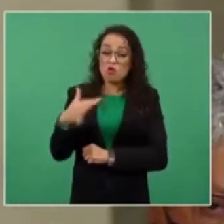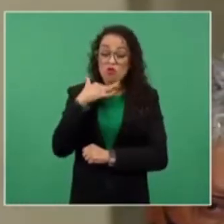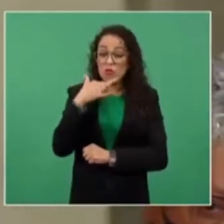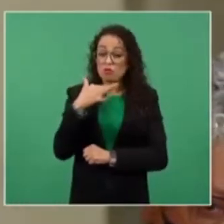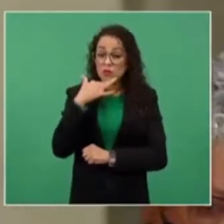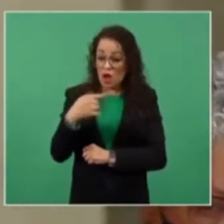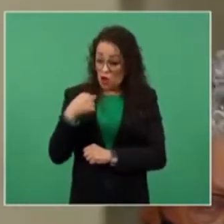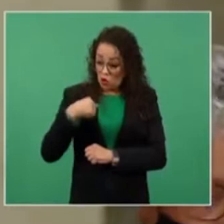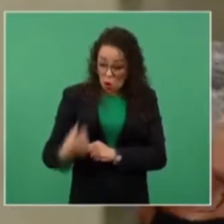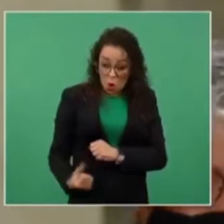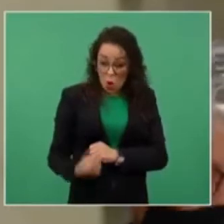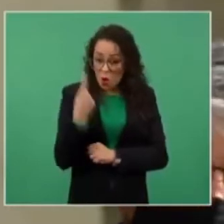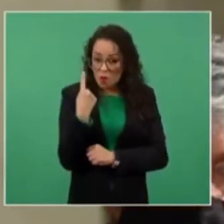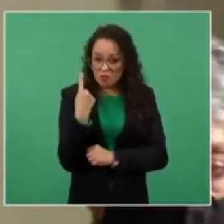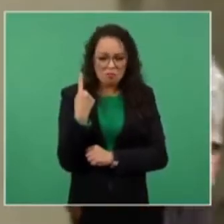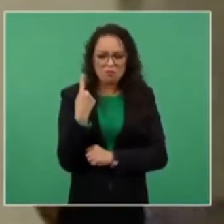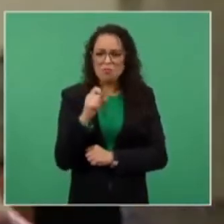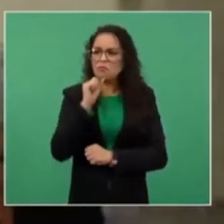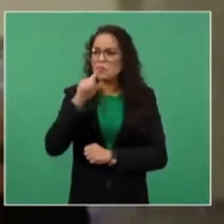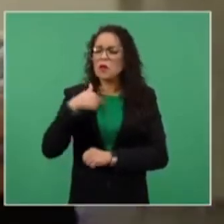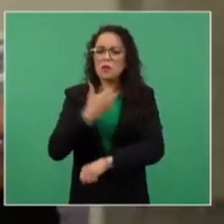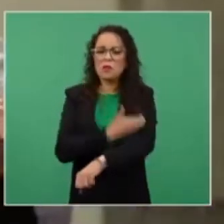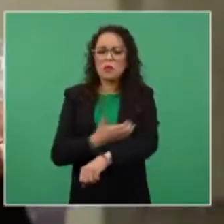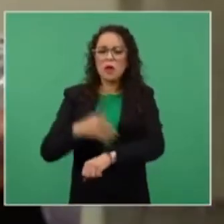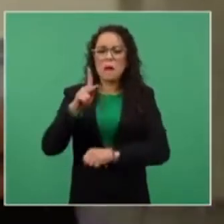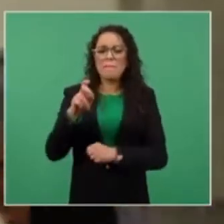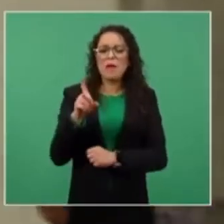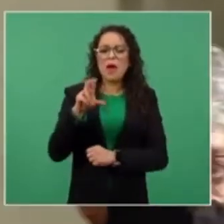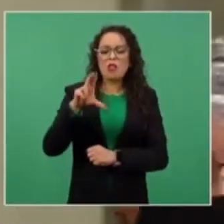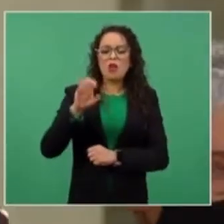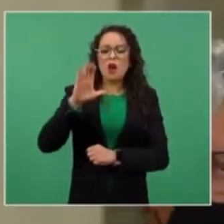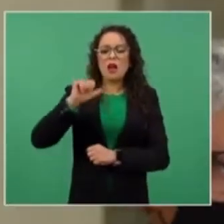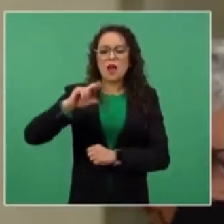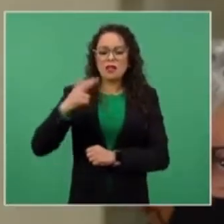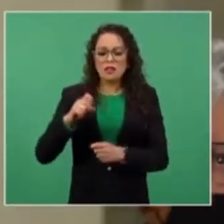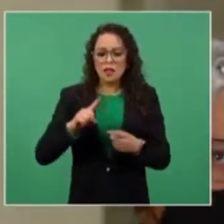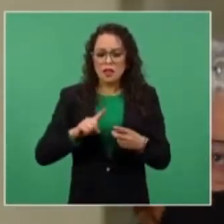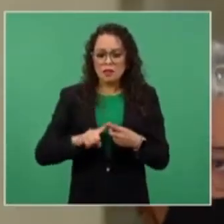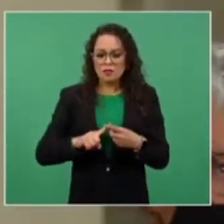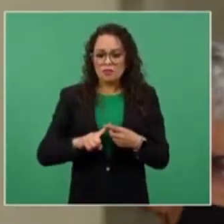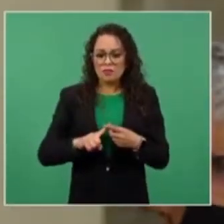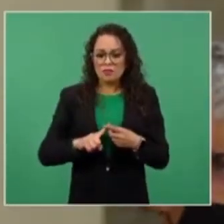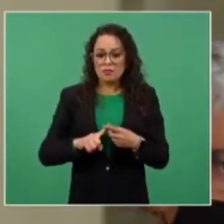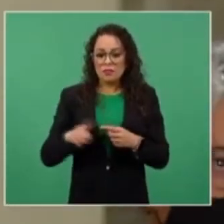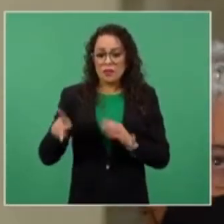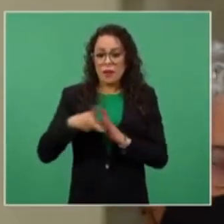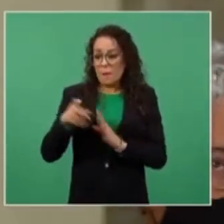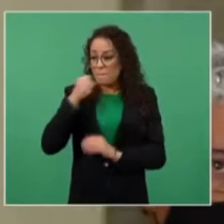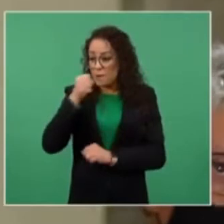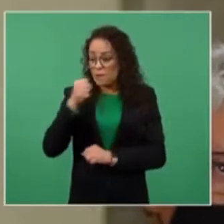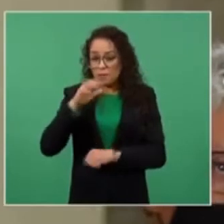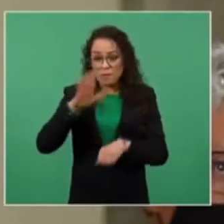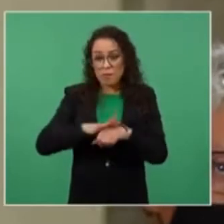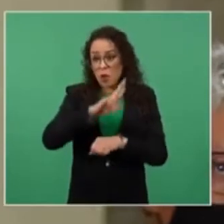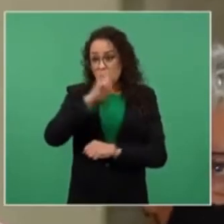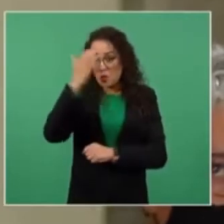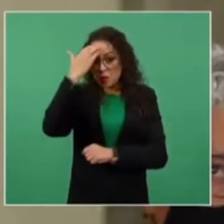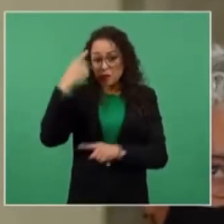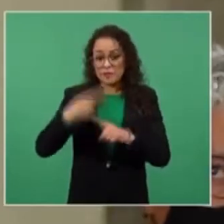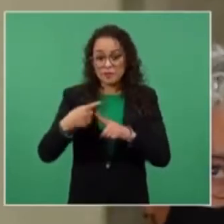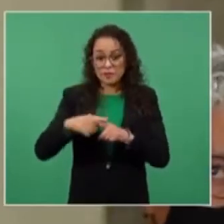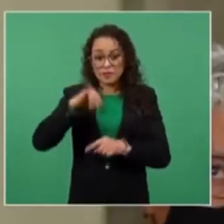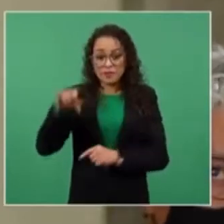ha sido el compañero Pedro Canché, ha sido el periodista más reconocido a nivel nacional e internacional, que es el compañero